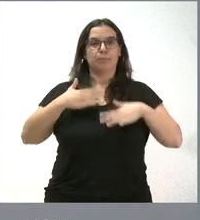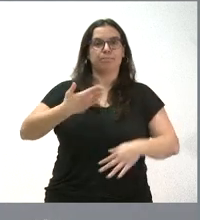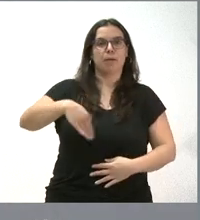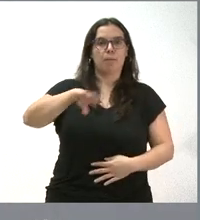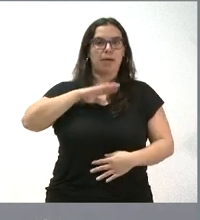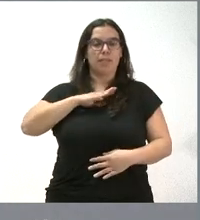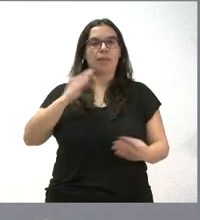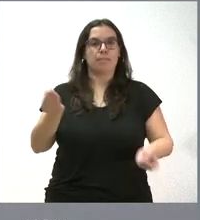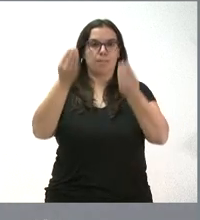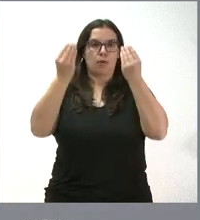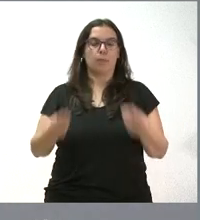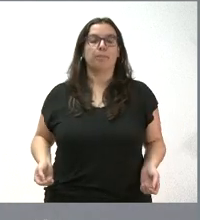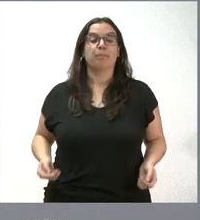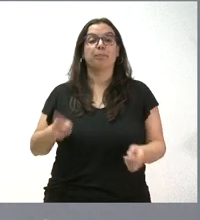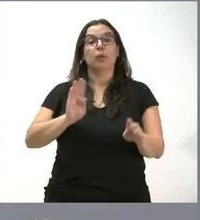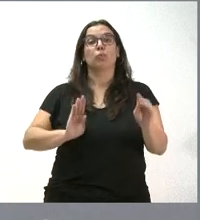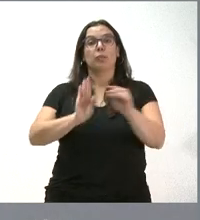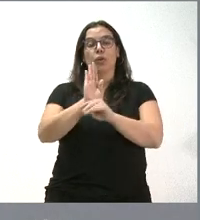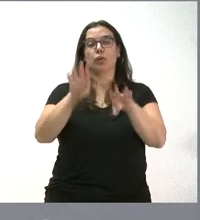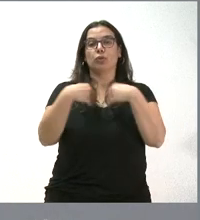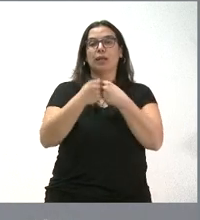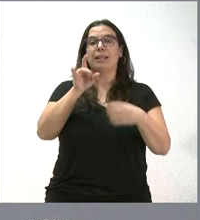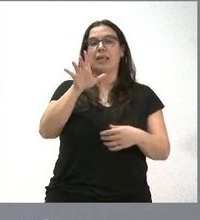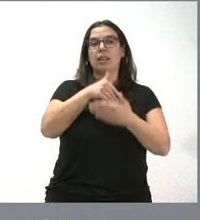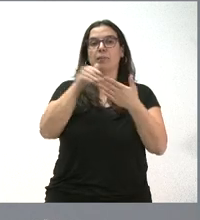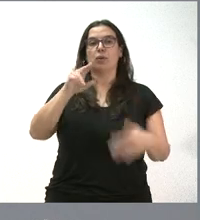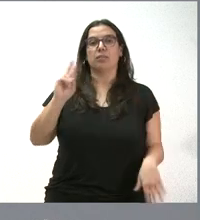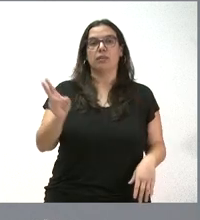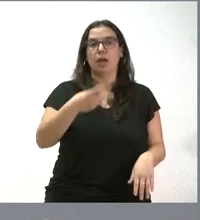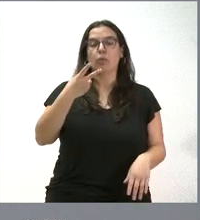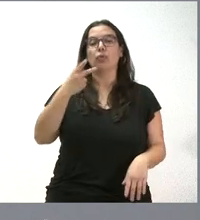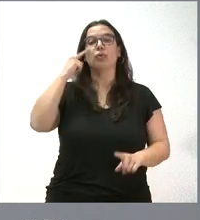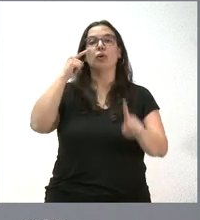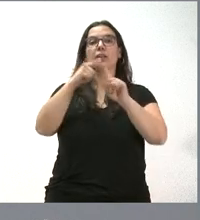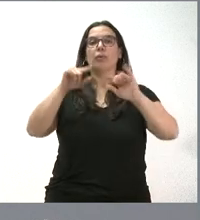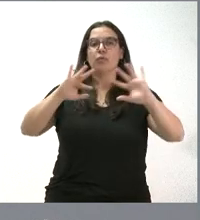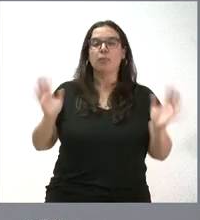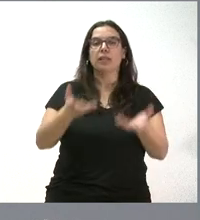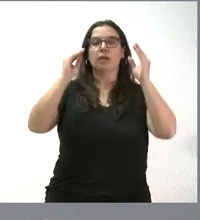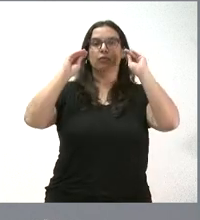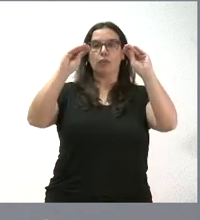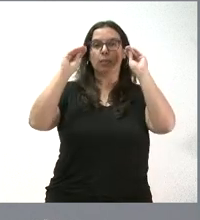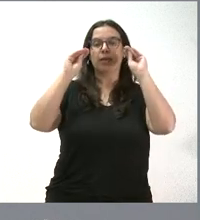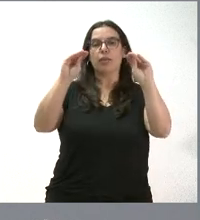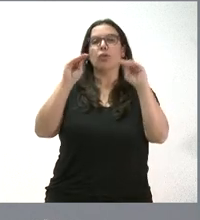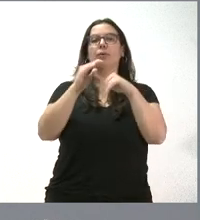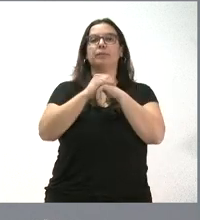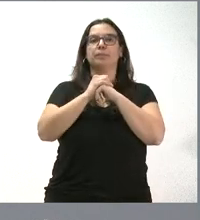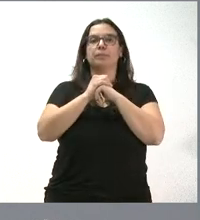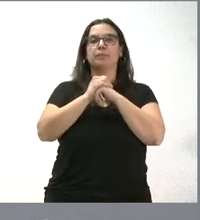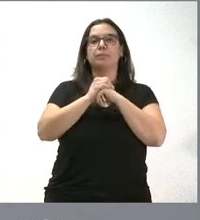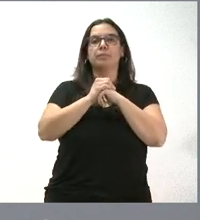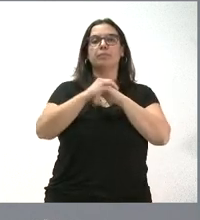tejido productivo. Estas subvenciones son por un importe de 15 millones de euros y tienen por objeto fomentar la formación de